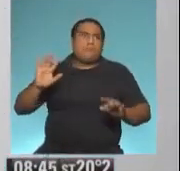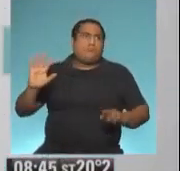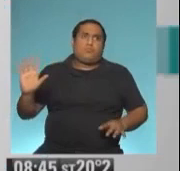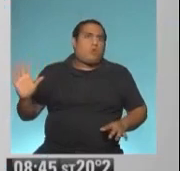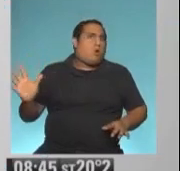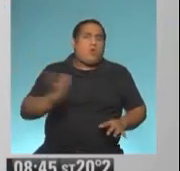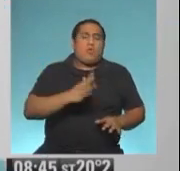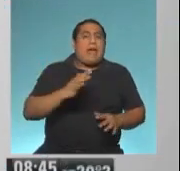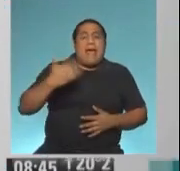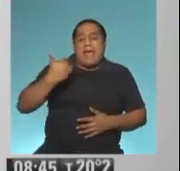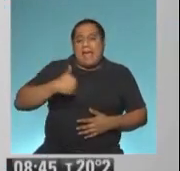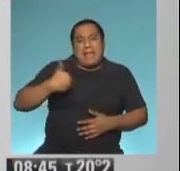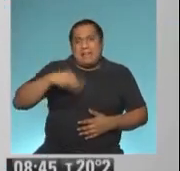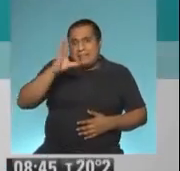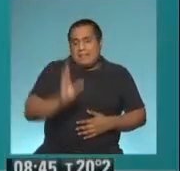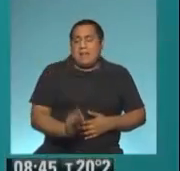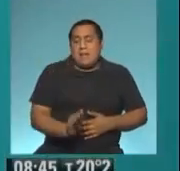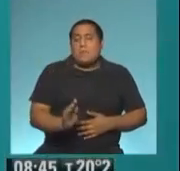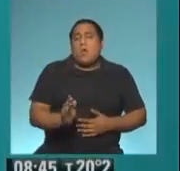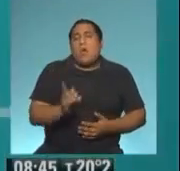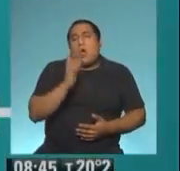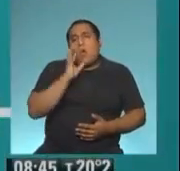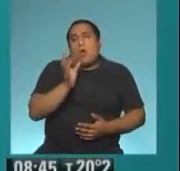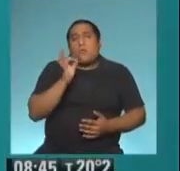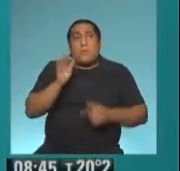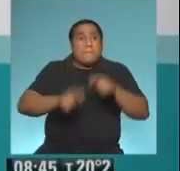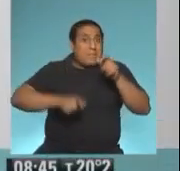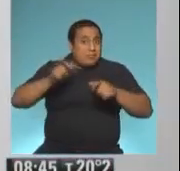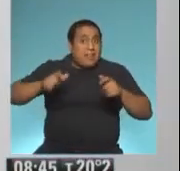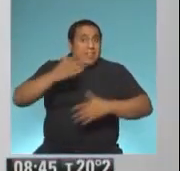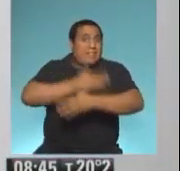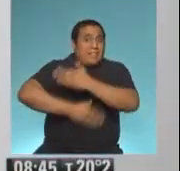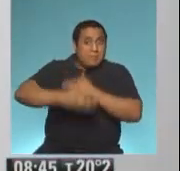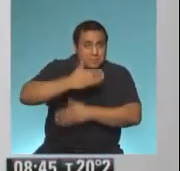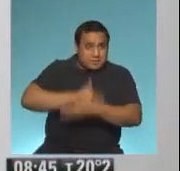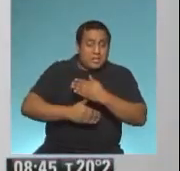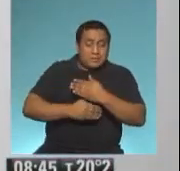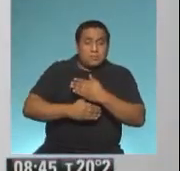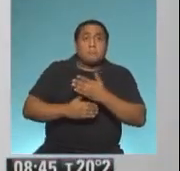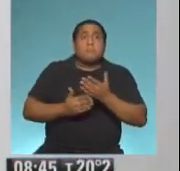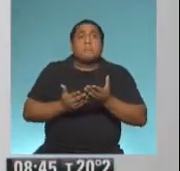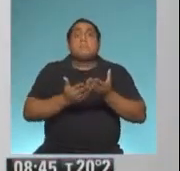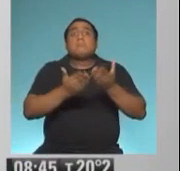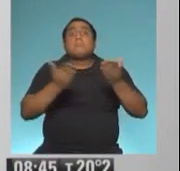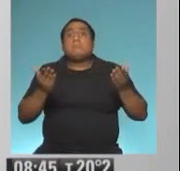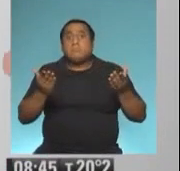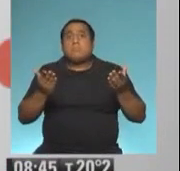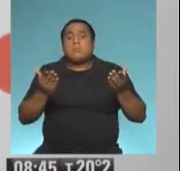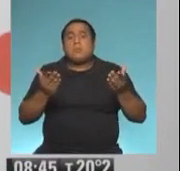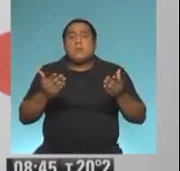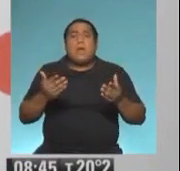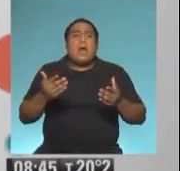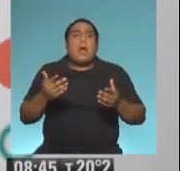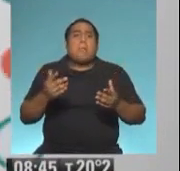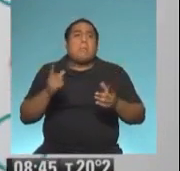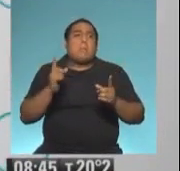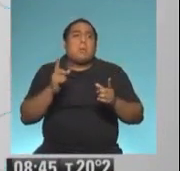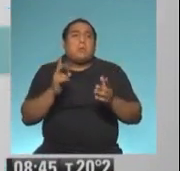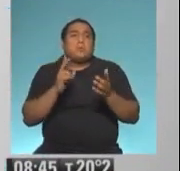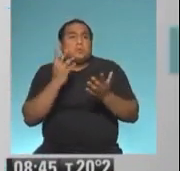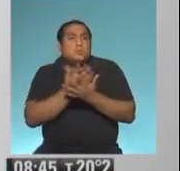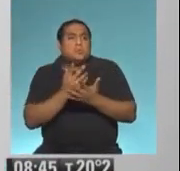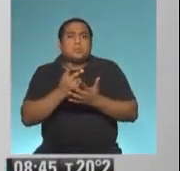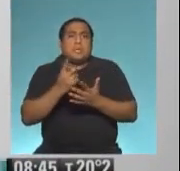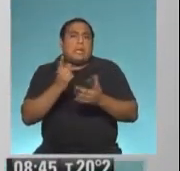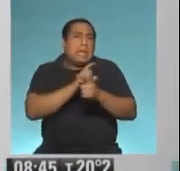el país y que obviamente las personas con discapacidad no están ajenas a esa situación.